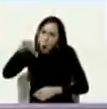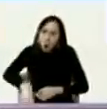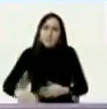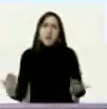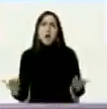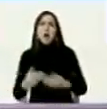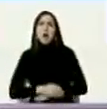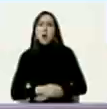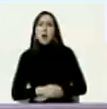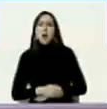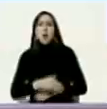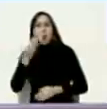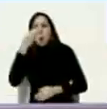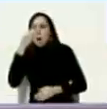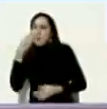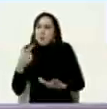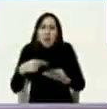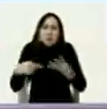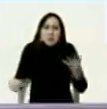un antiviral